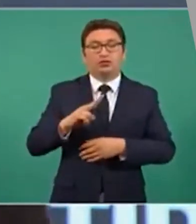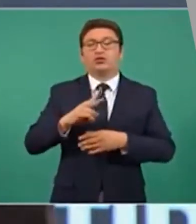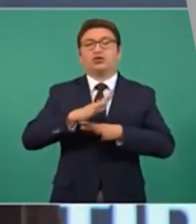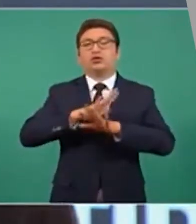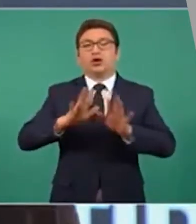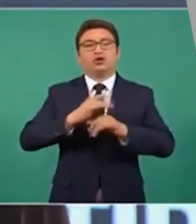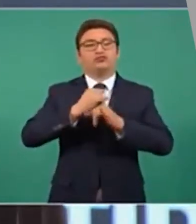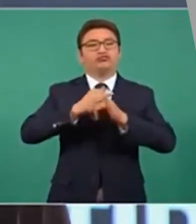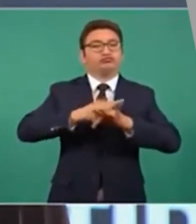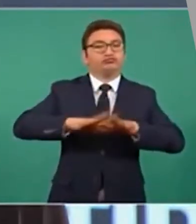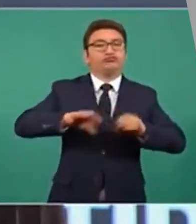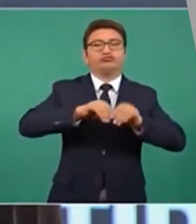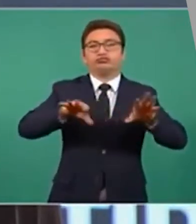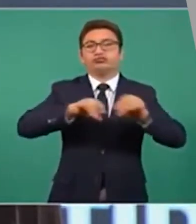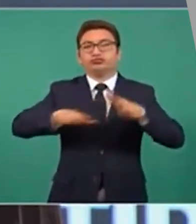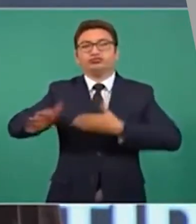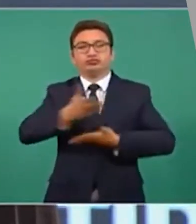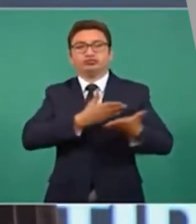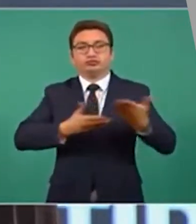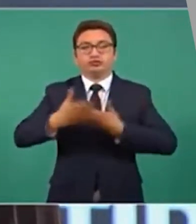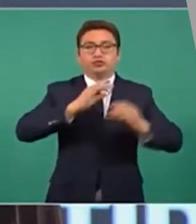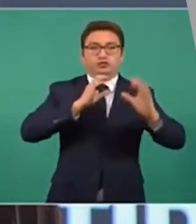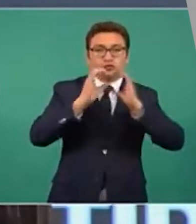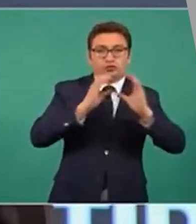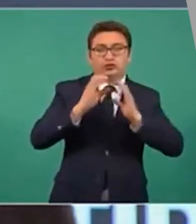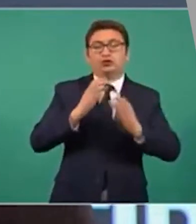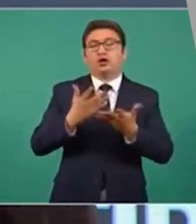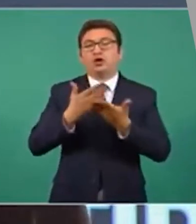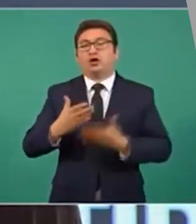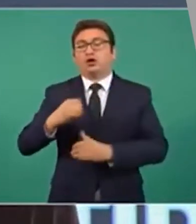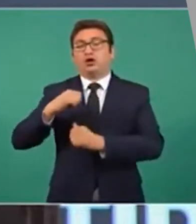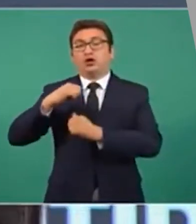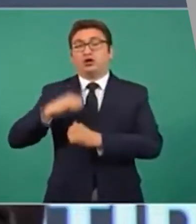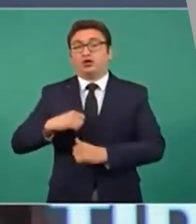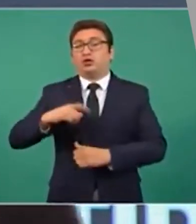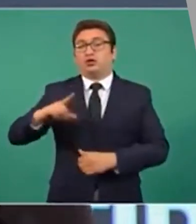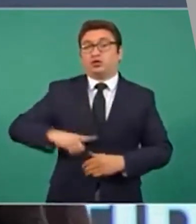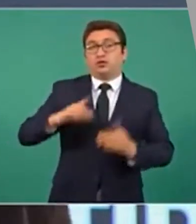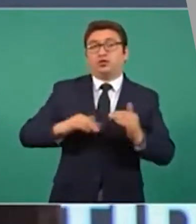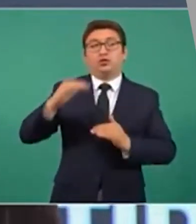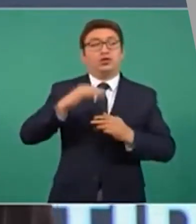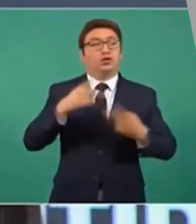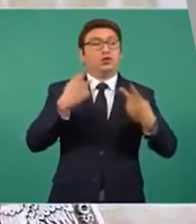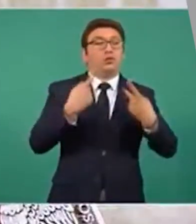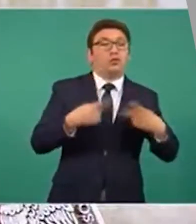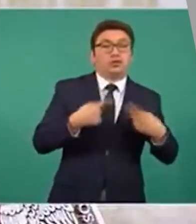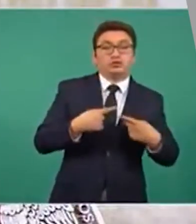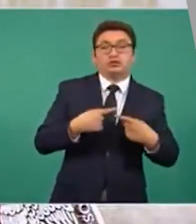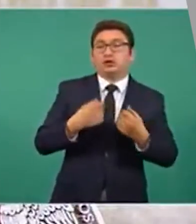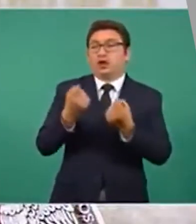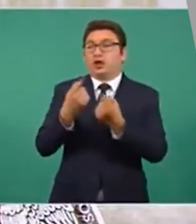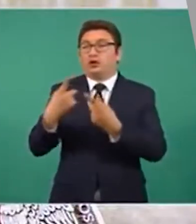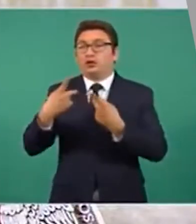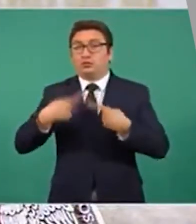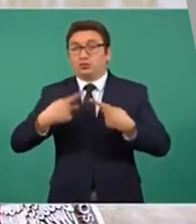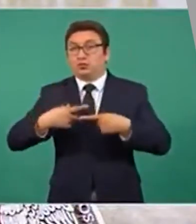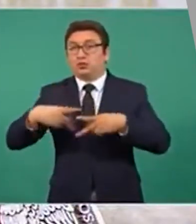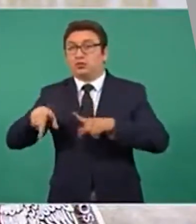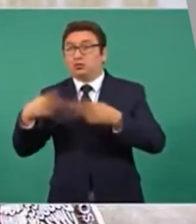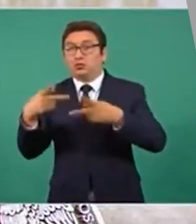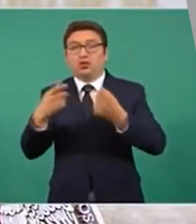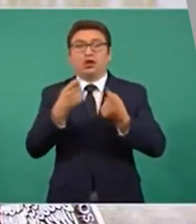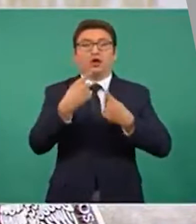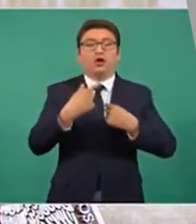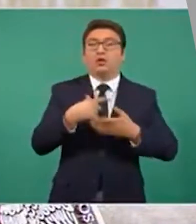y se cambiaron las relaciones entre gobernantes y gobernados, entre consumidores y productores, entre